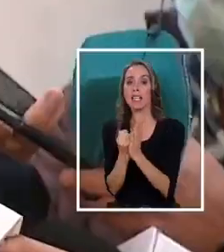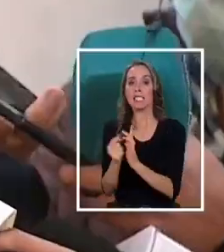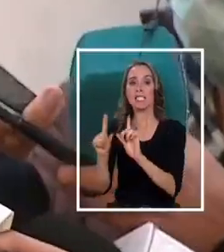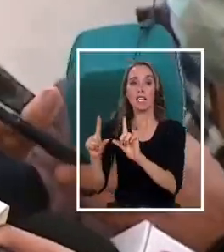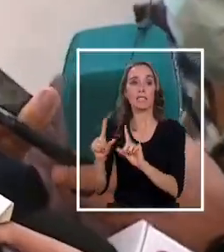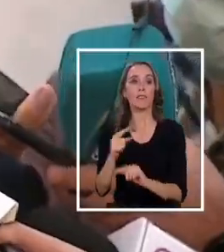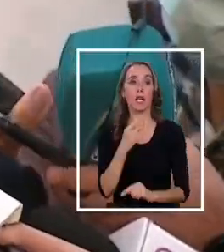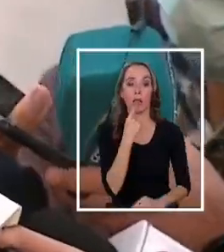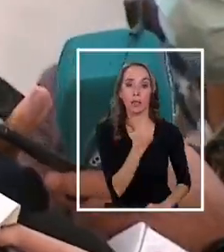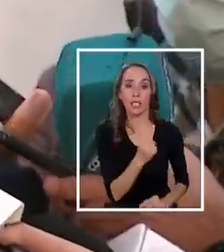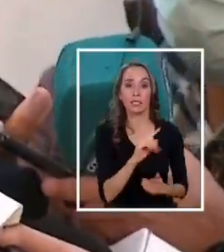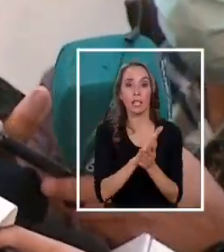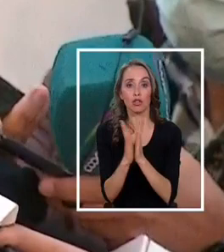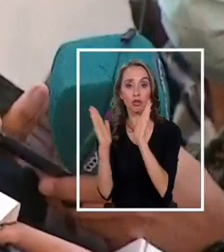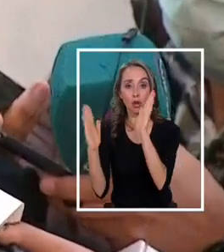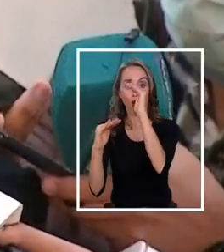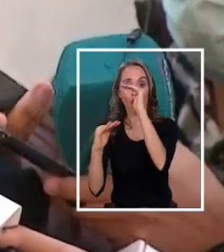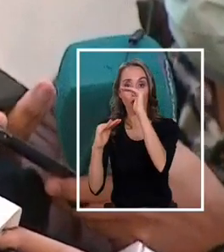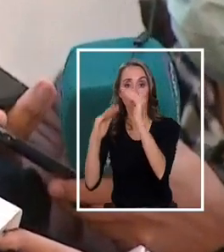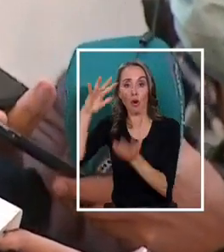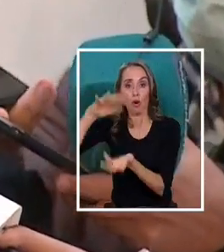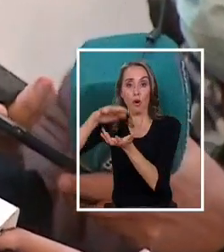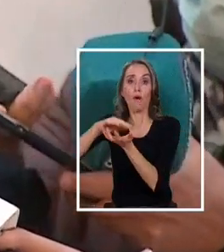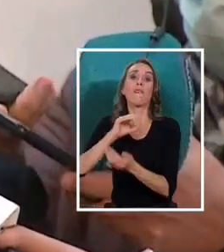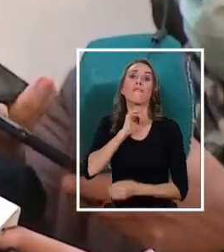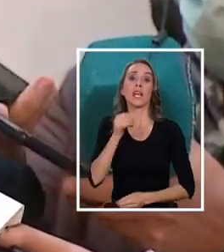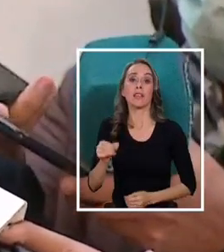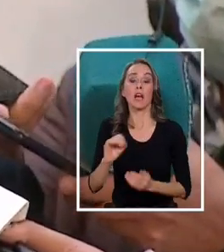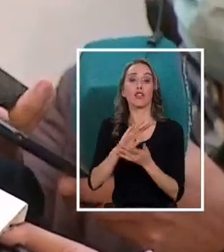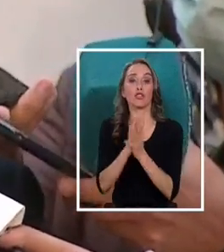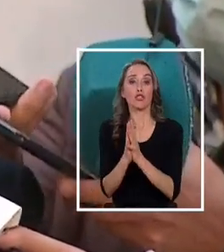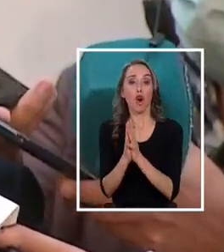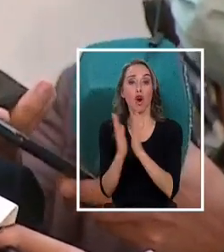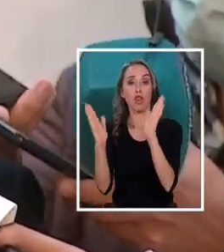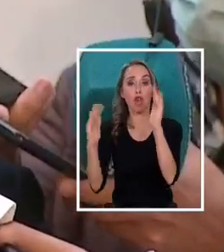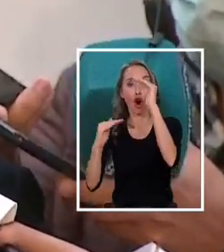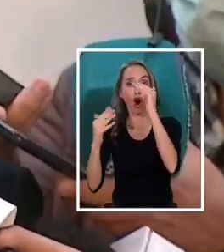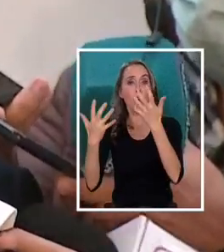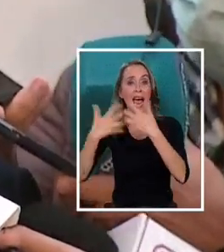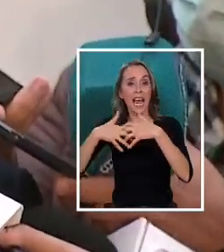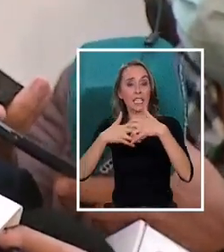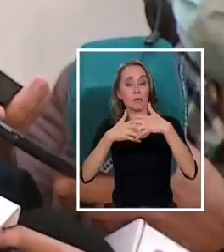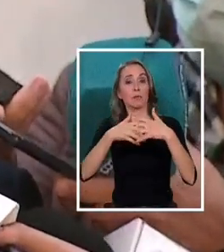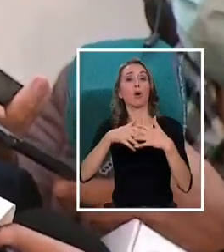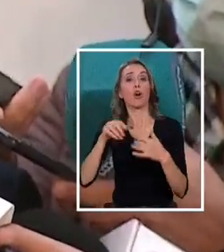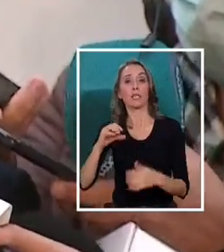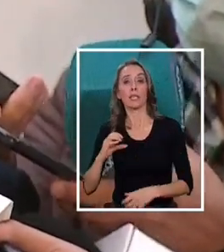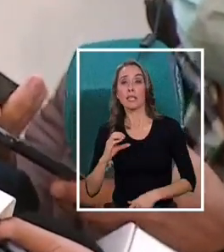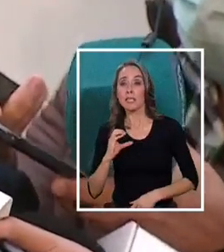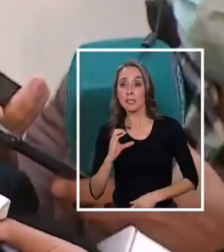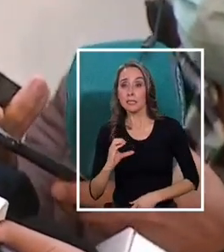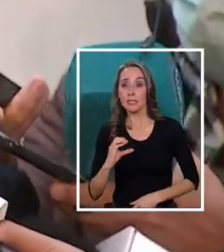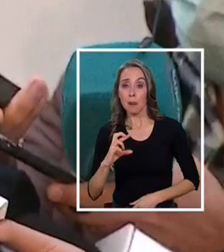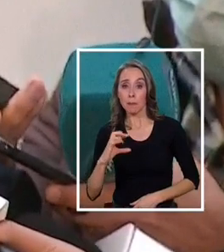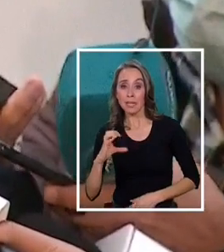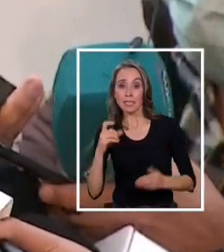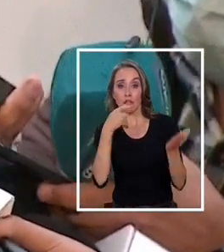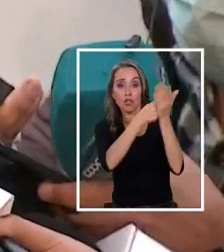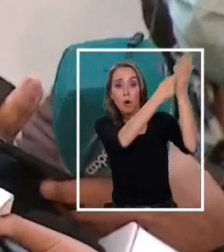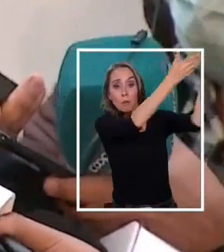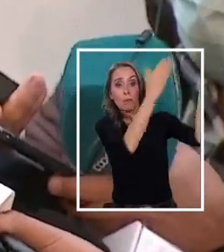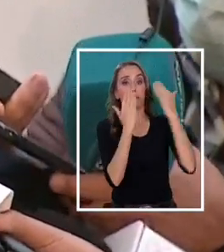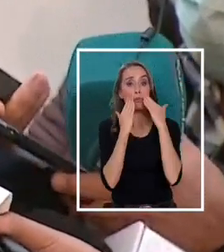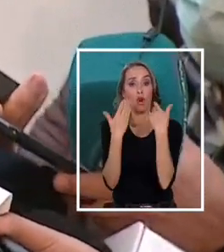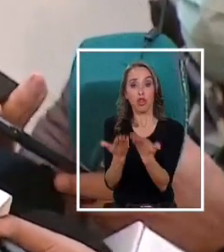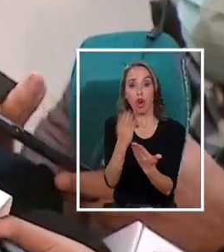Todos los ventiladores y todos los equipos que hemos traído y donado al sistema de salud